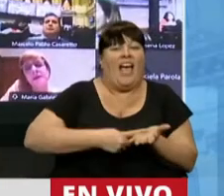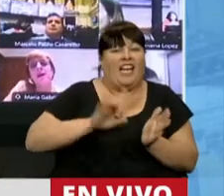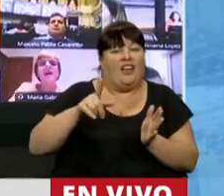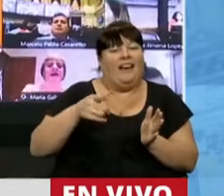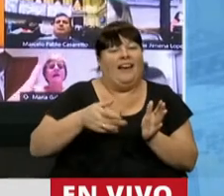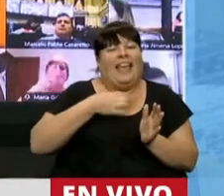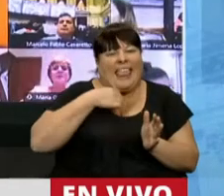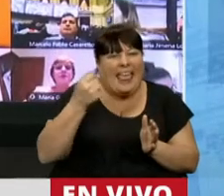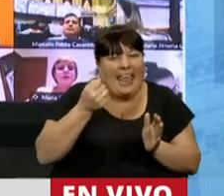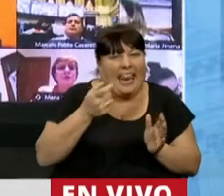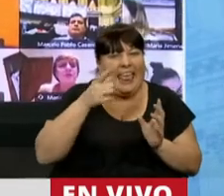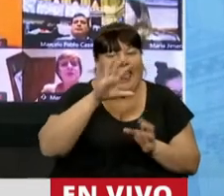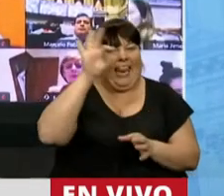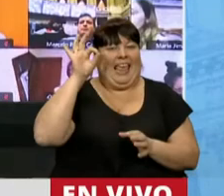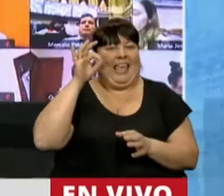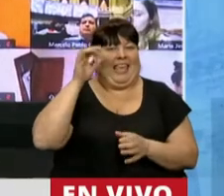lo intentaron.